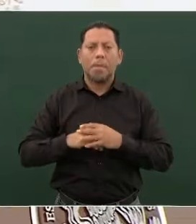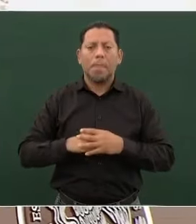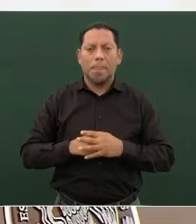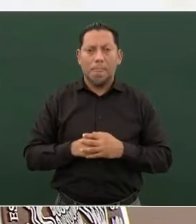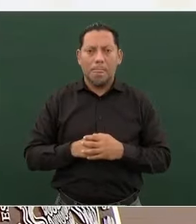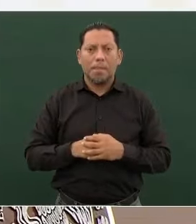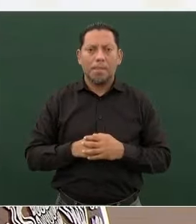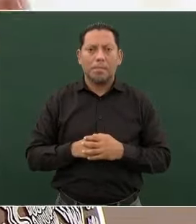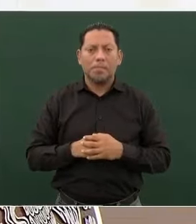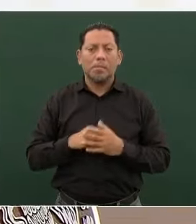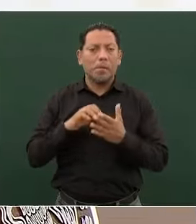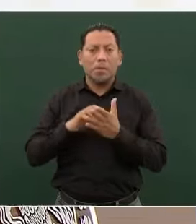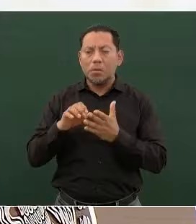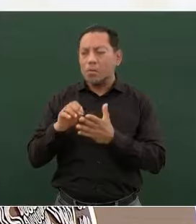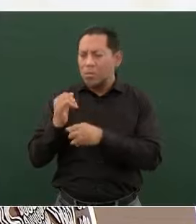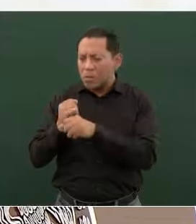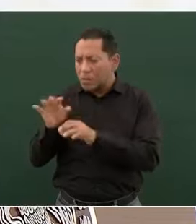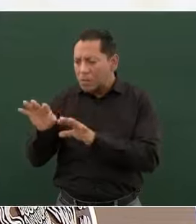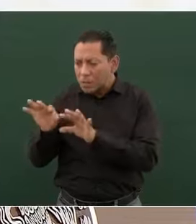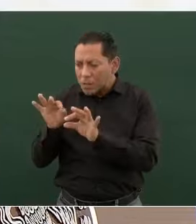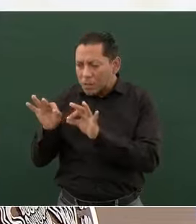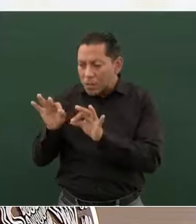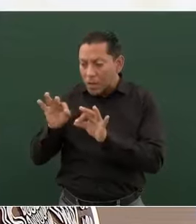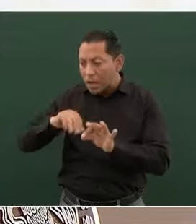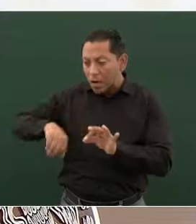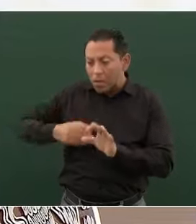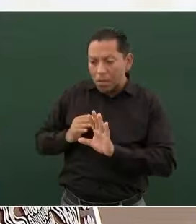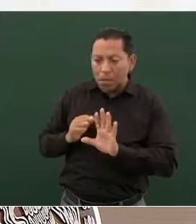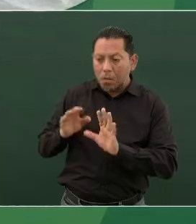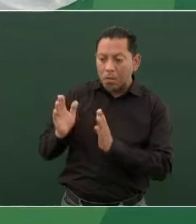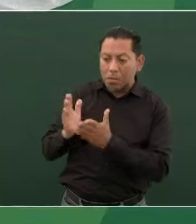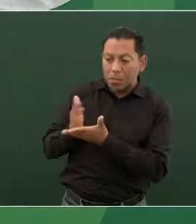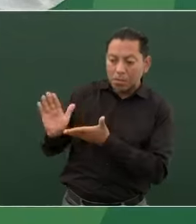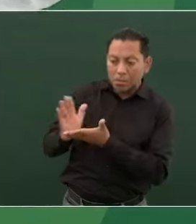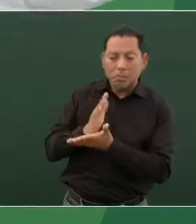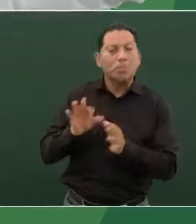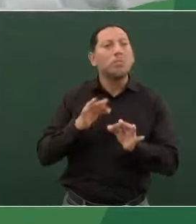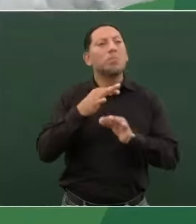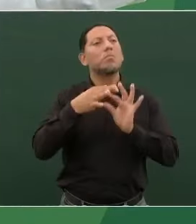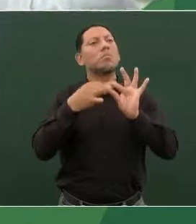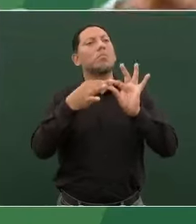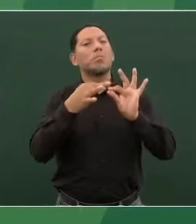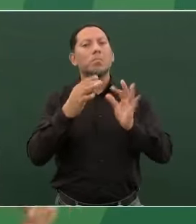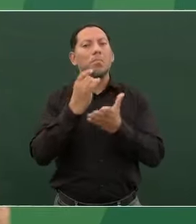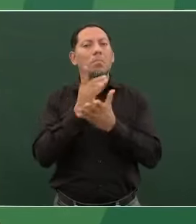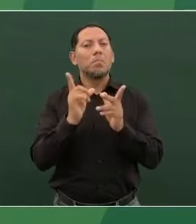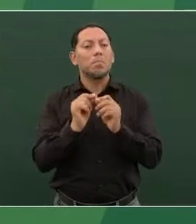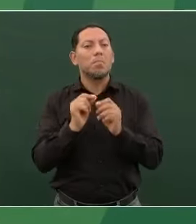Y la gente ya con información ya va a saber,